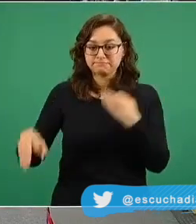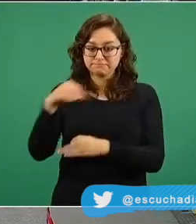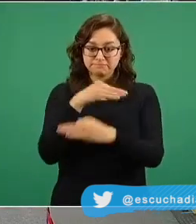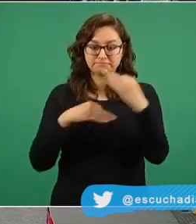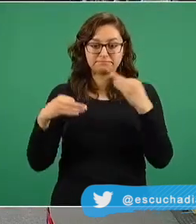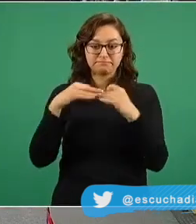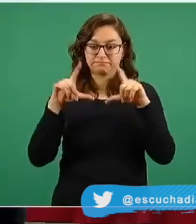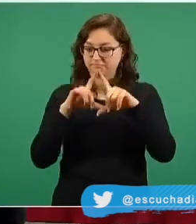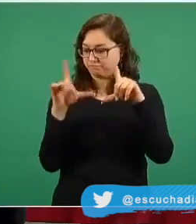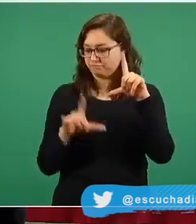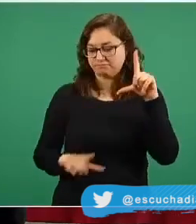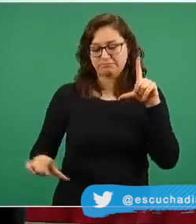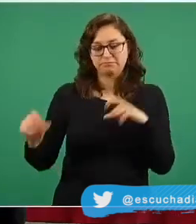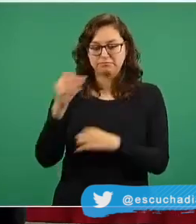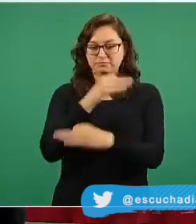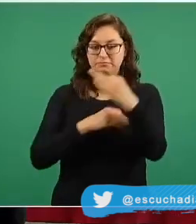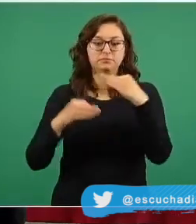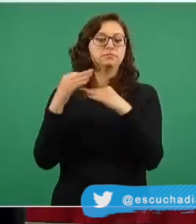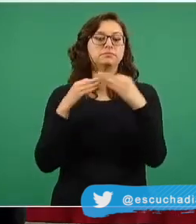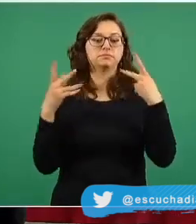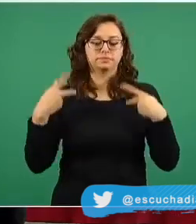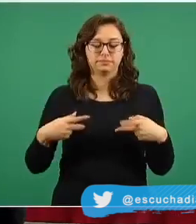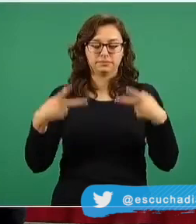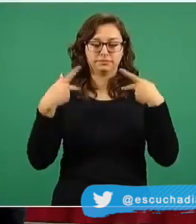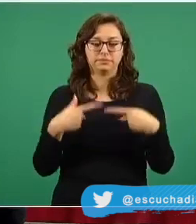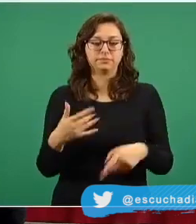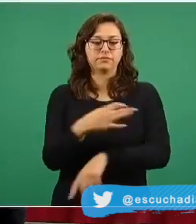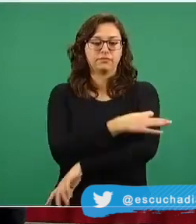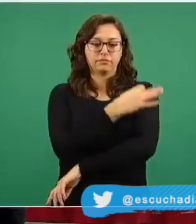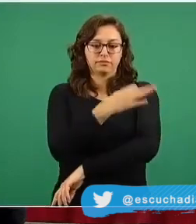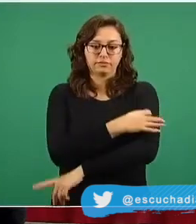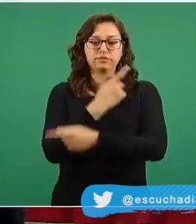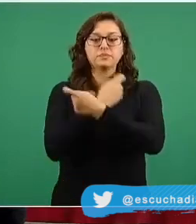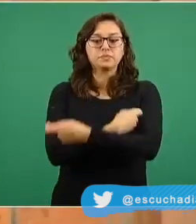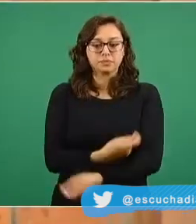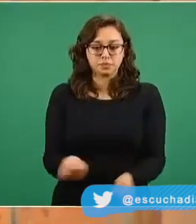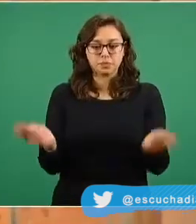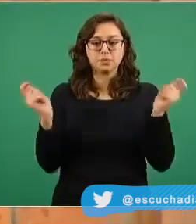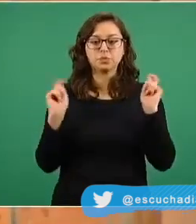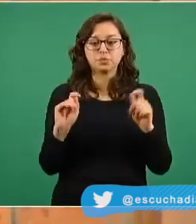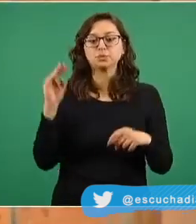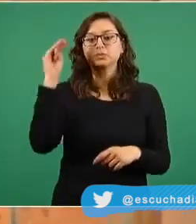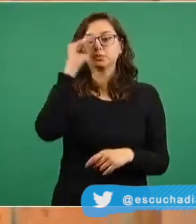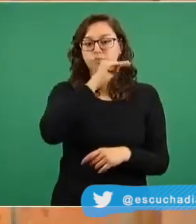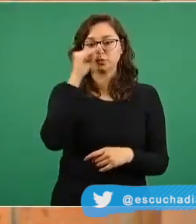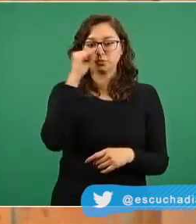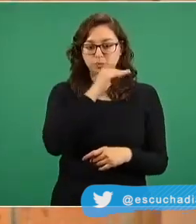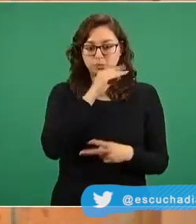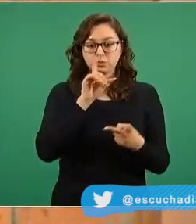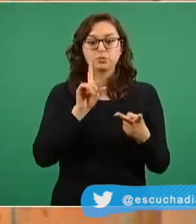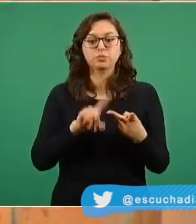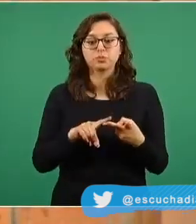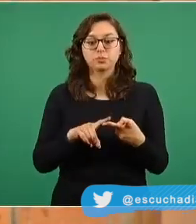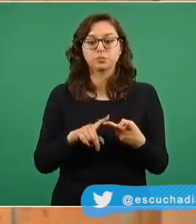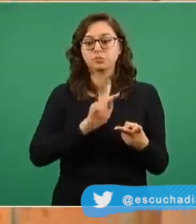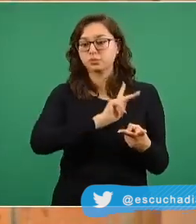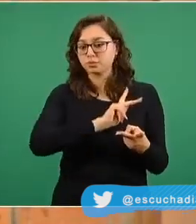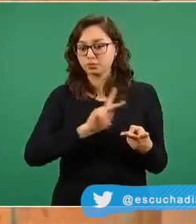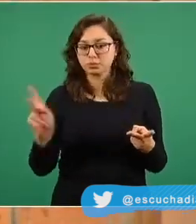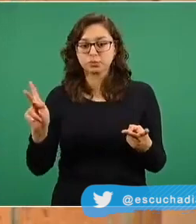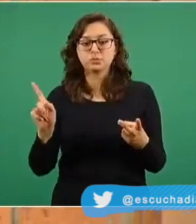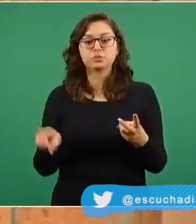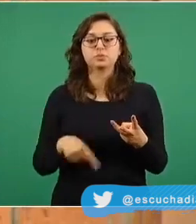toda la población mexicana será invitada a ser vacunada en forma gratuita en forma universal